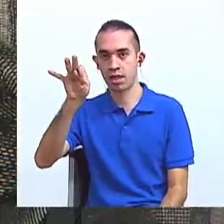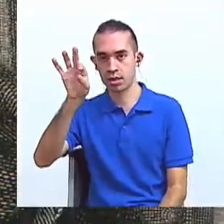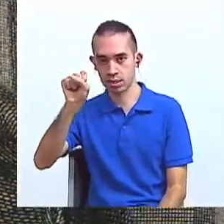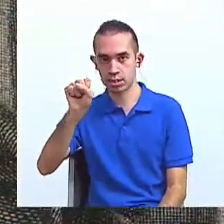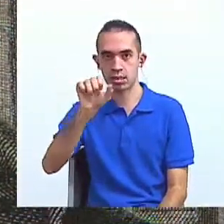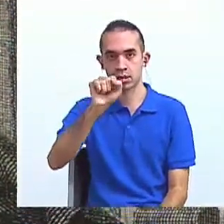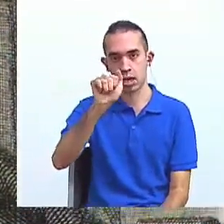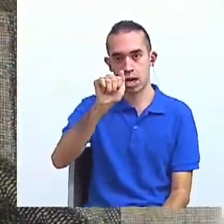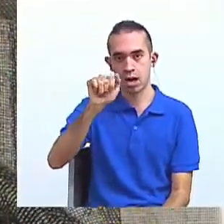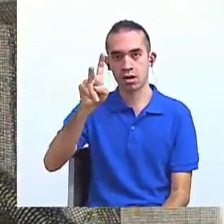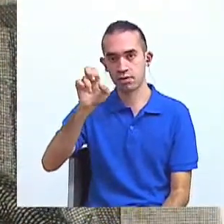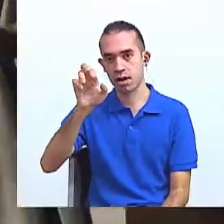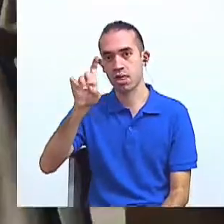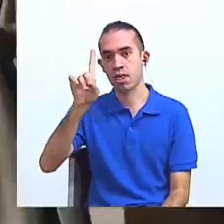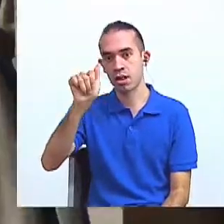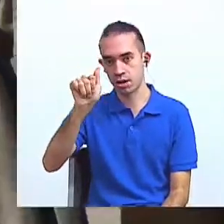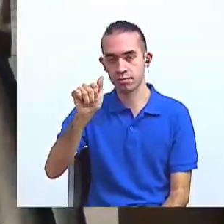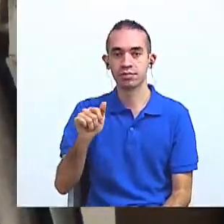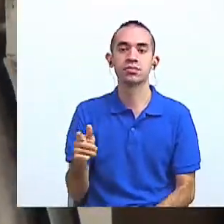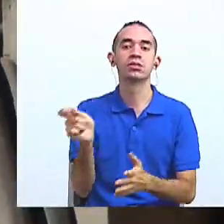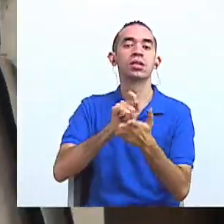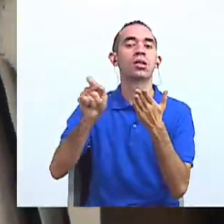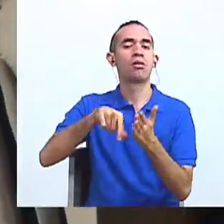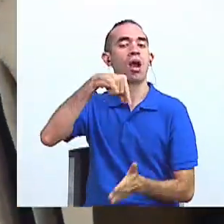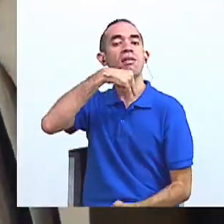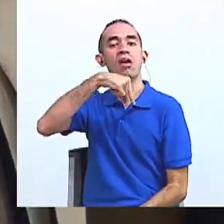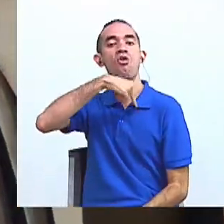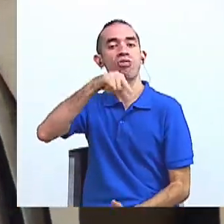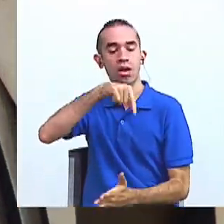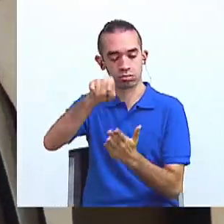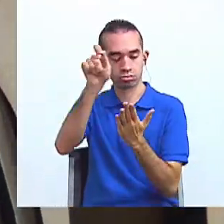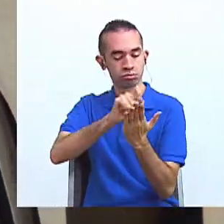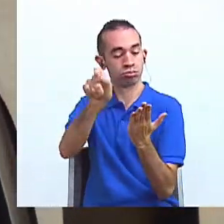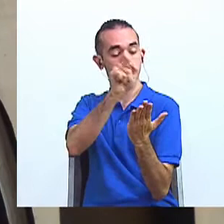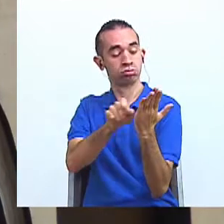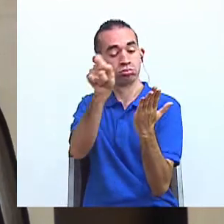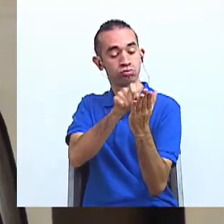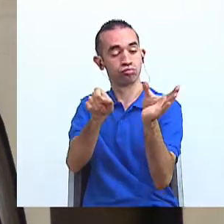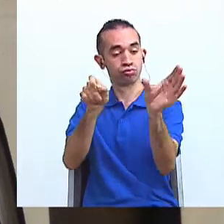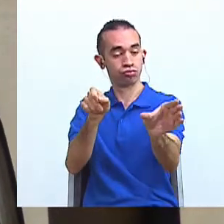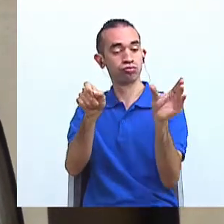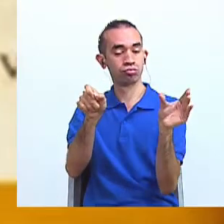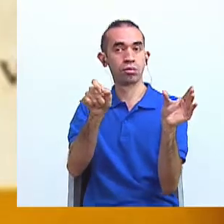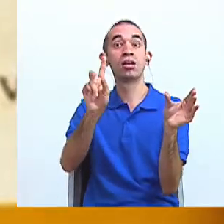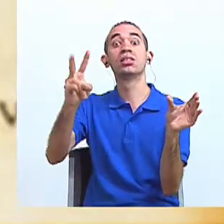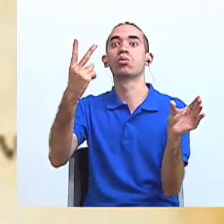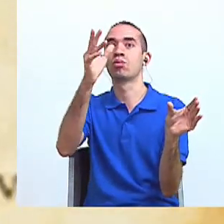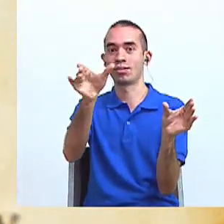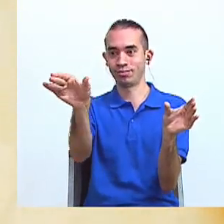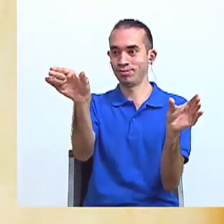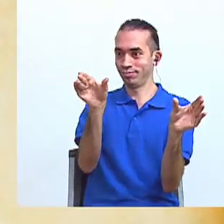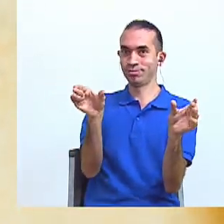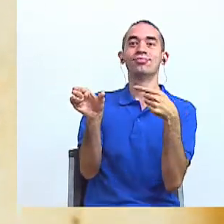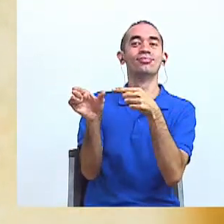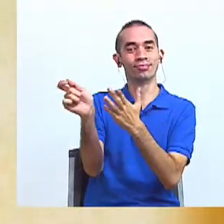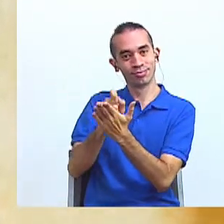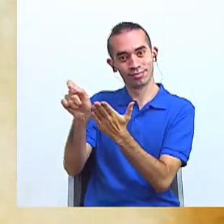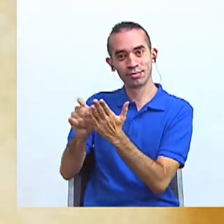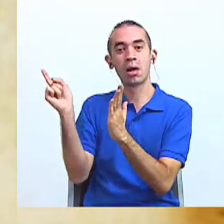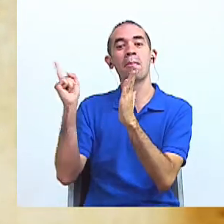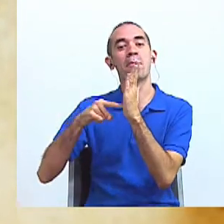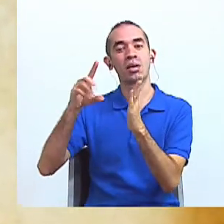hidalgo Don Quijote de la Mancha. Y en 1615, la segunda parte de este